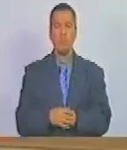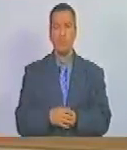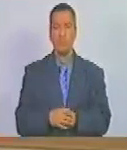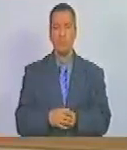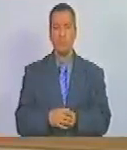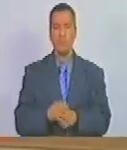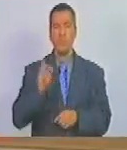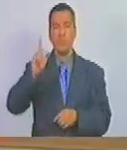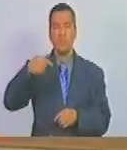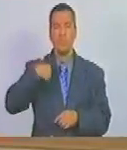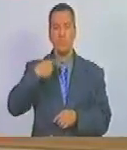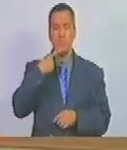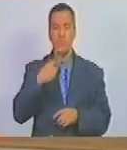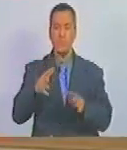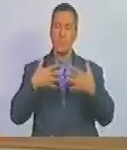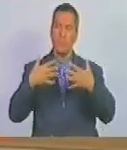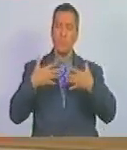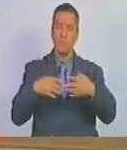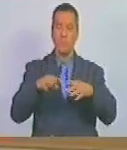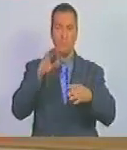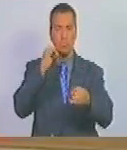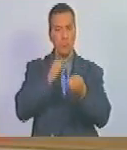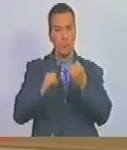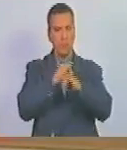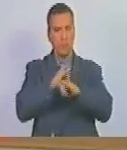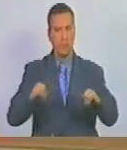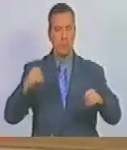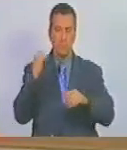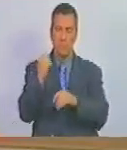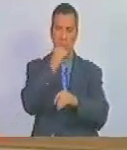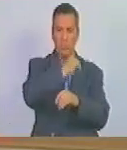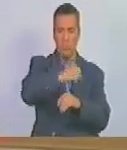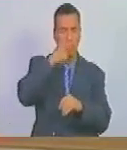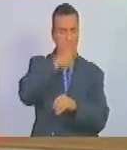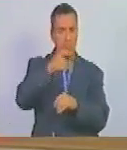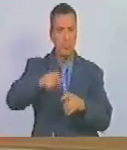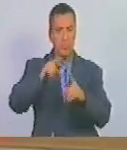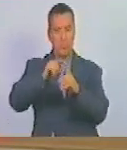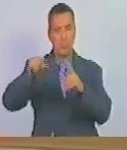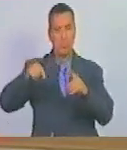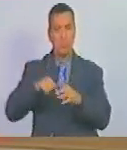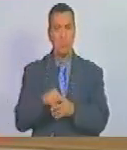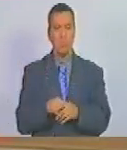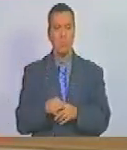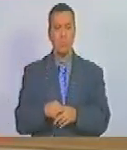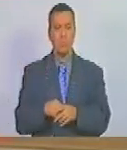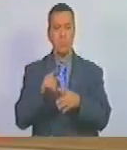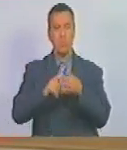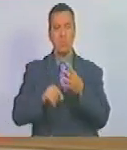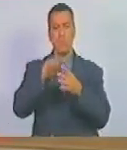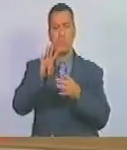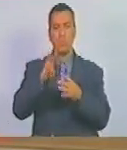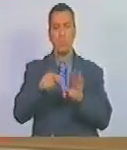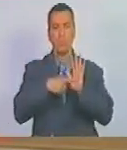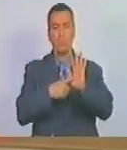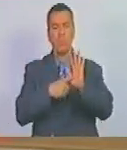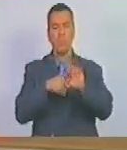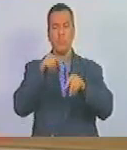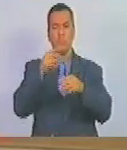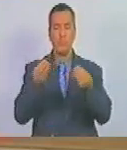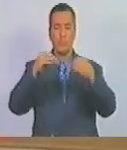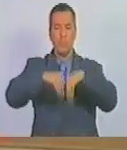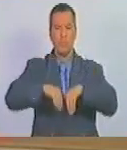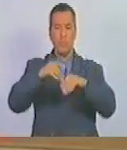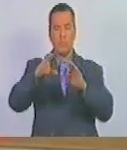así como de inmediato el cese al genocidio contra el pueblo palestino cuarto publicar el presente